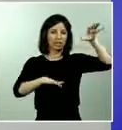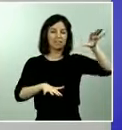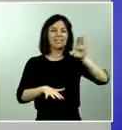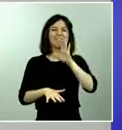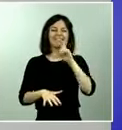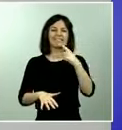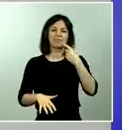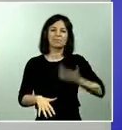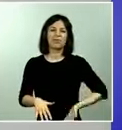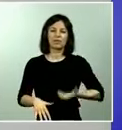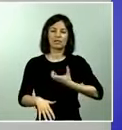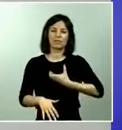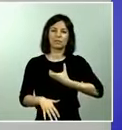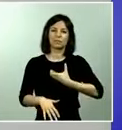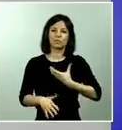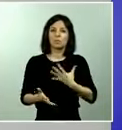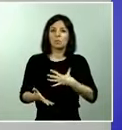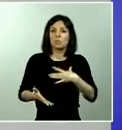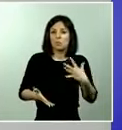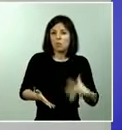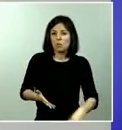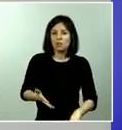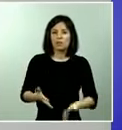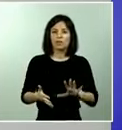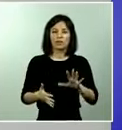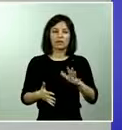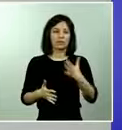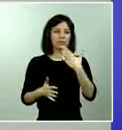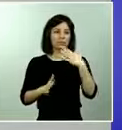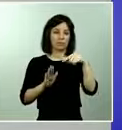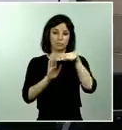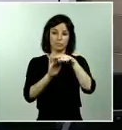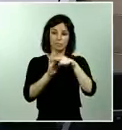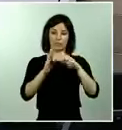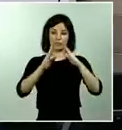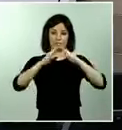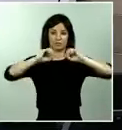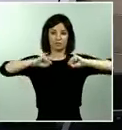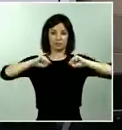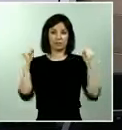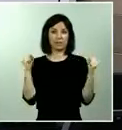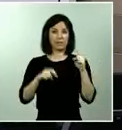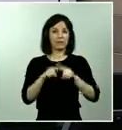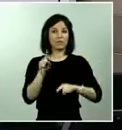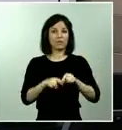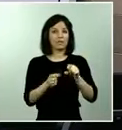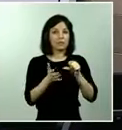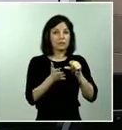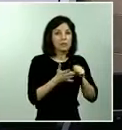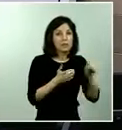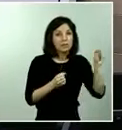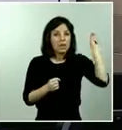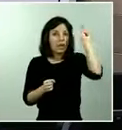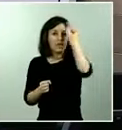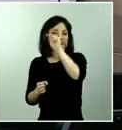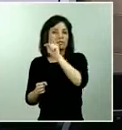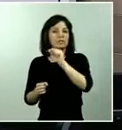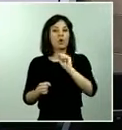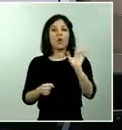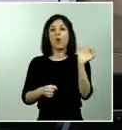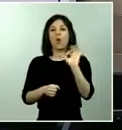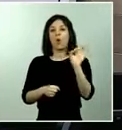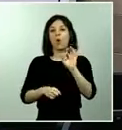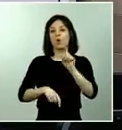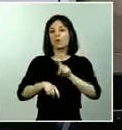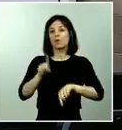plantear un desescalado de las medidas de confinamiento que fuera por localidades o por conjuntos de localidades que se hayan visto menos